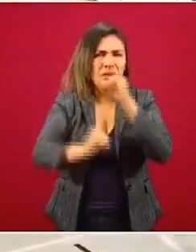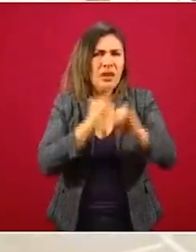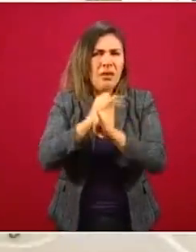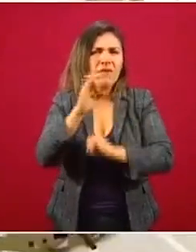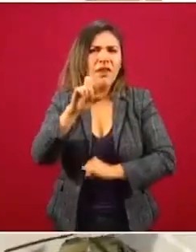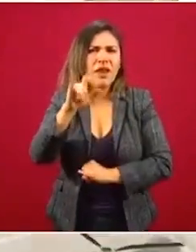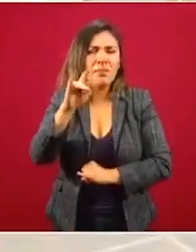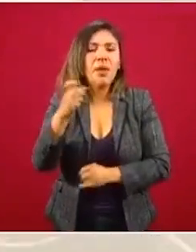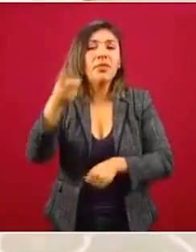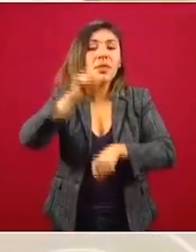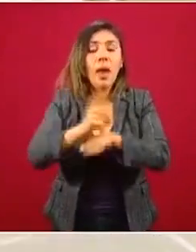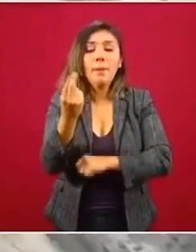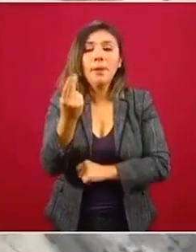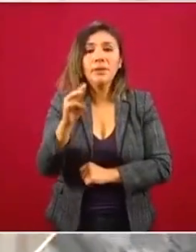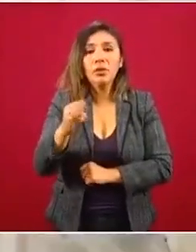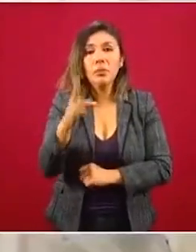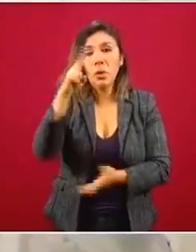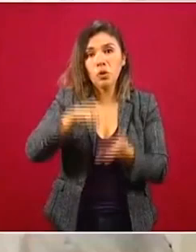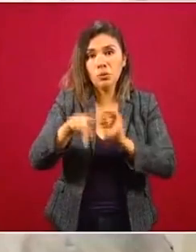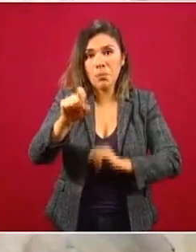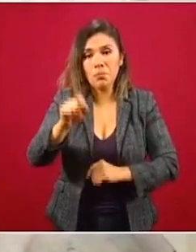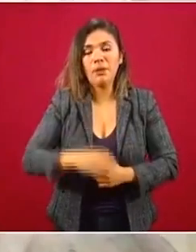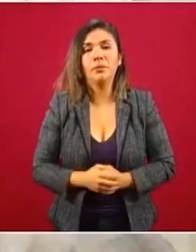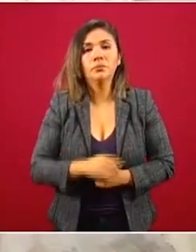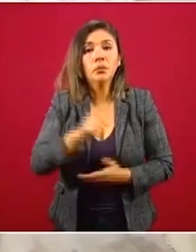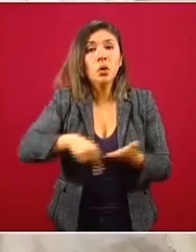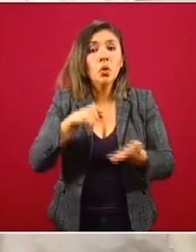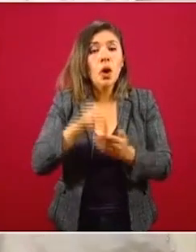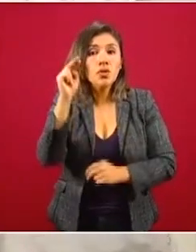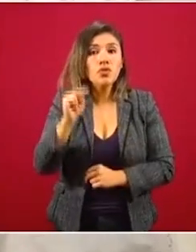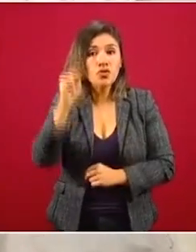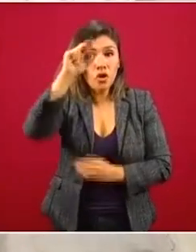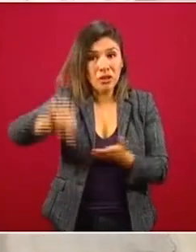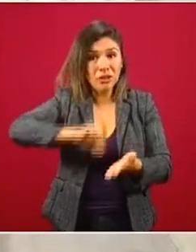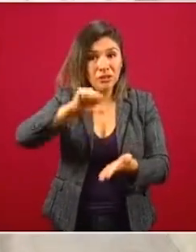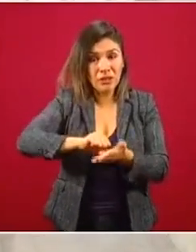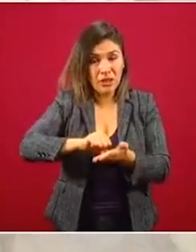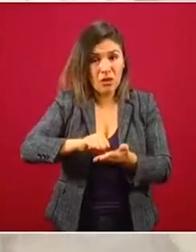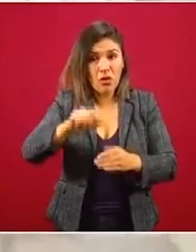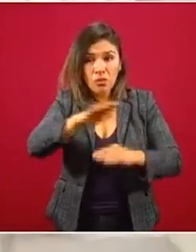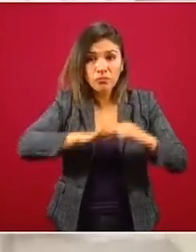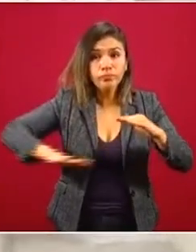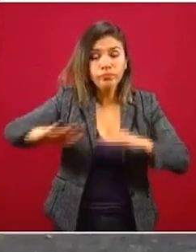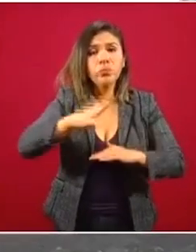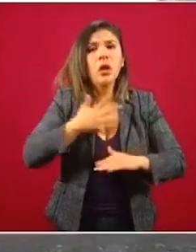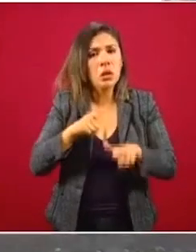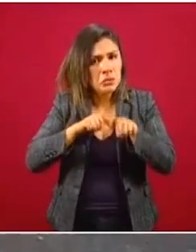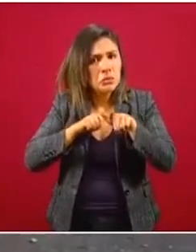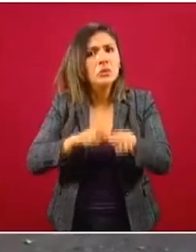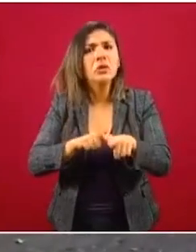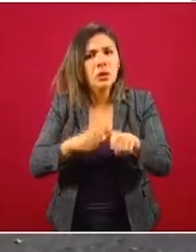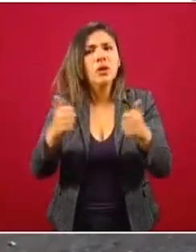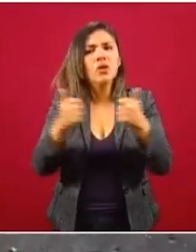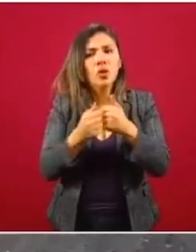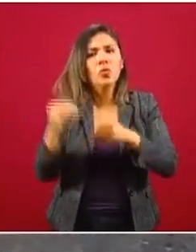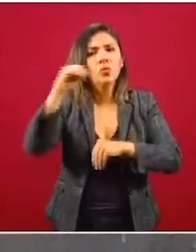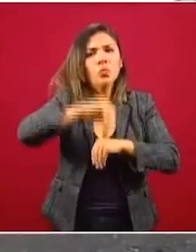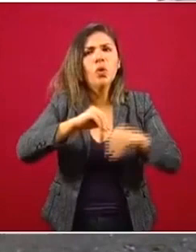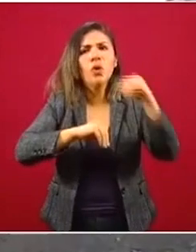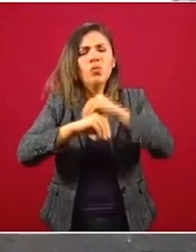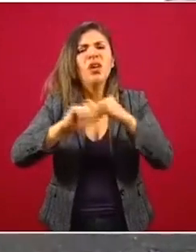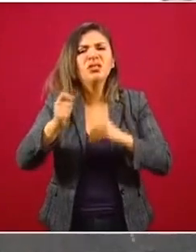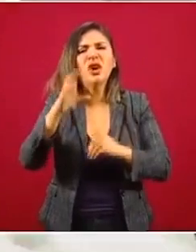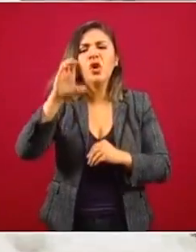de mayo de 2020. En la pista norte y central, plataformas y rodajes, se continúa con el tendido de concreto,